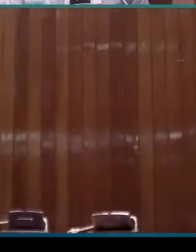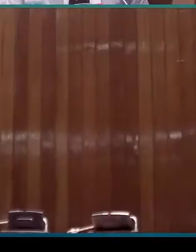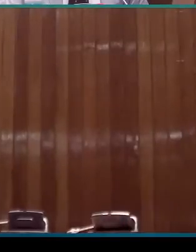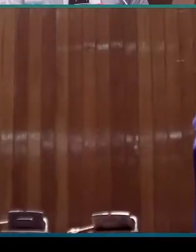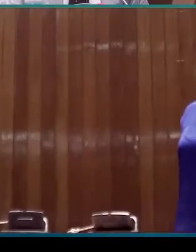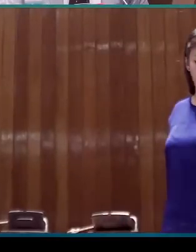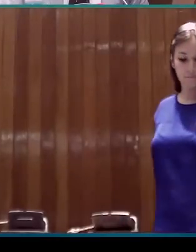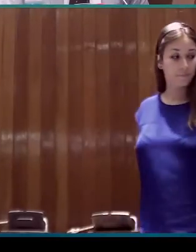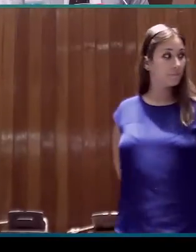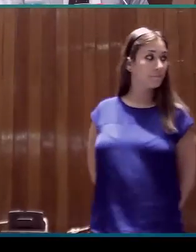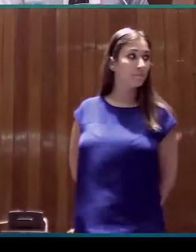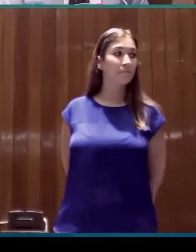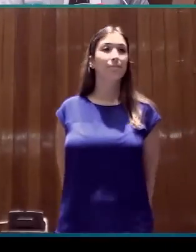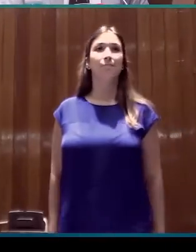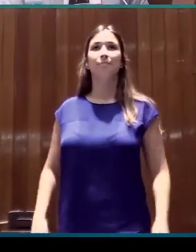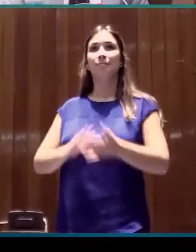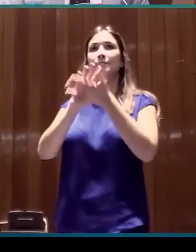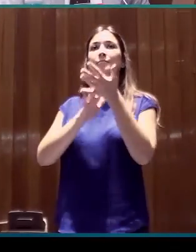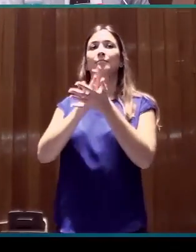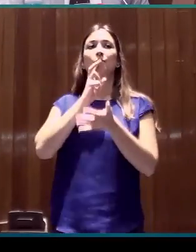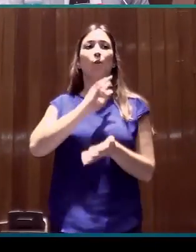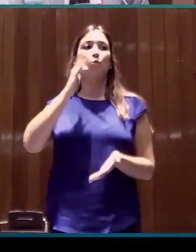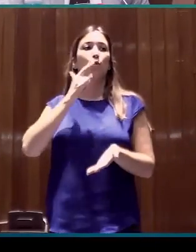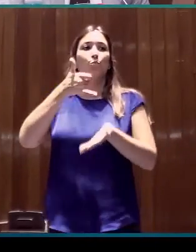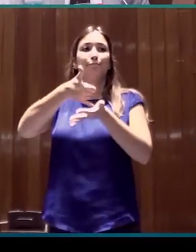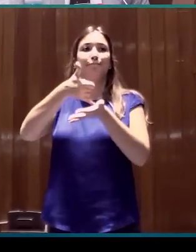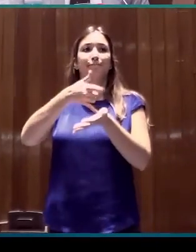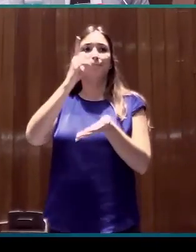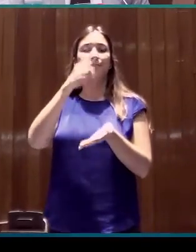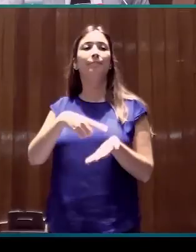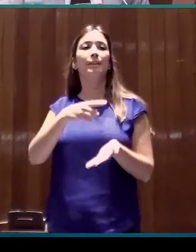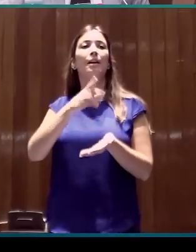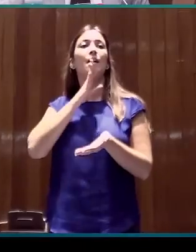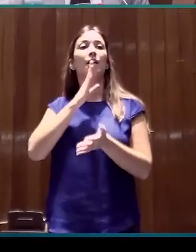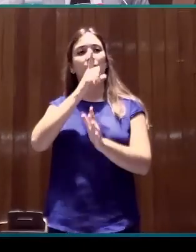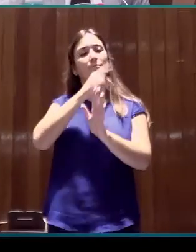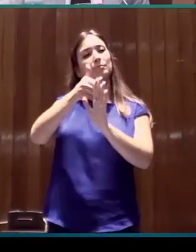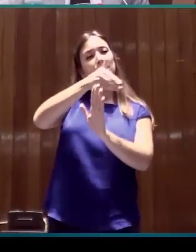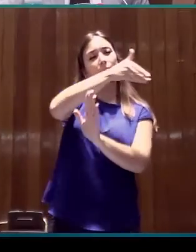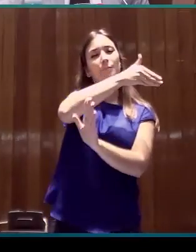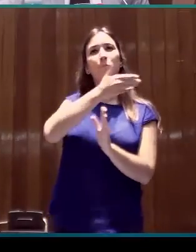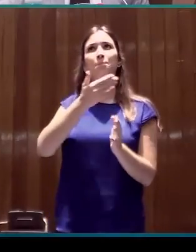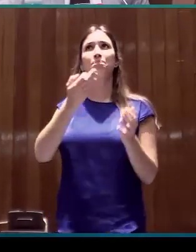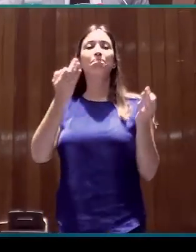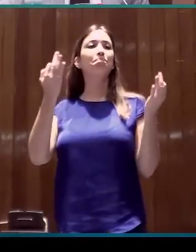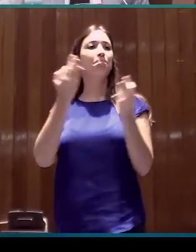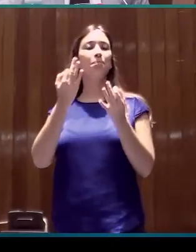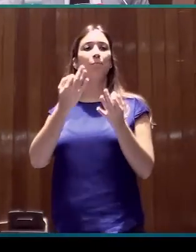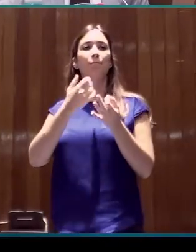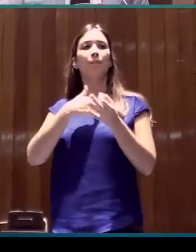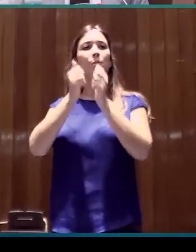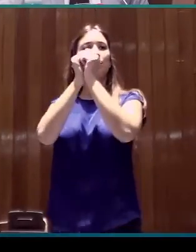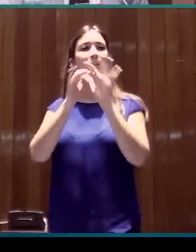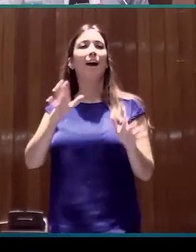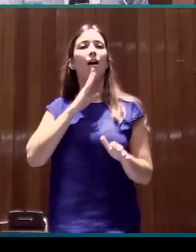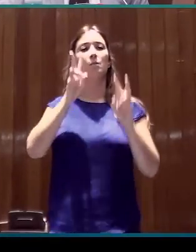Otro punto débil de la actuación, de cómo ha sido hasta ahora, es que la difusión de